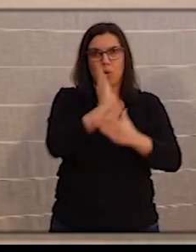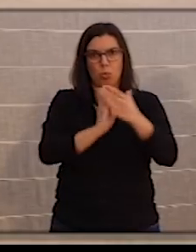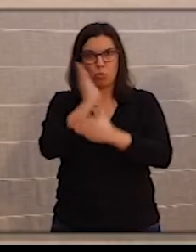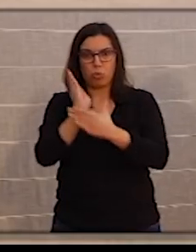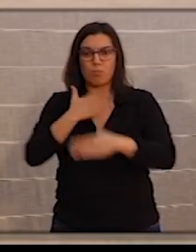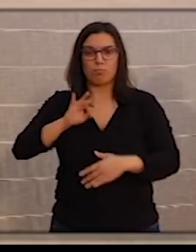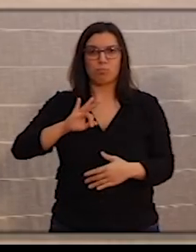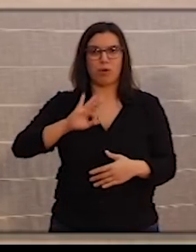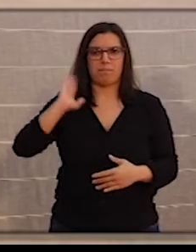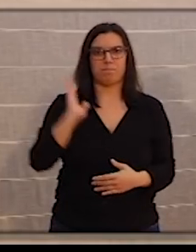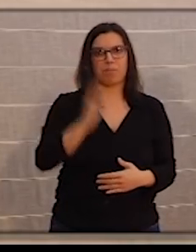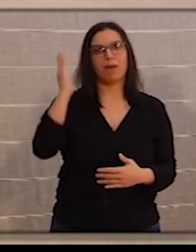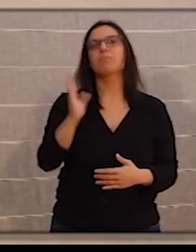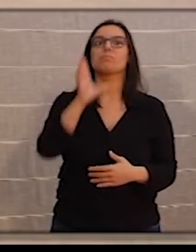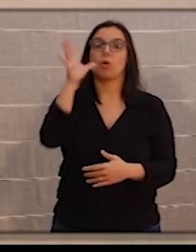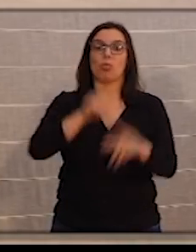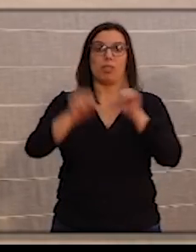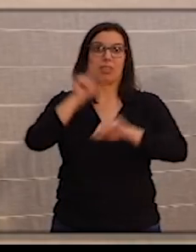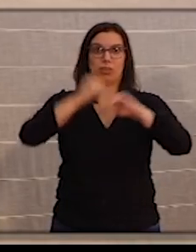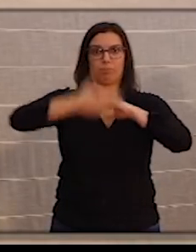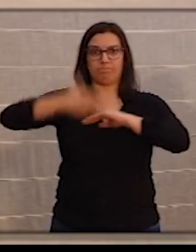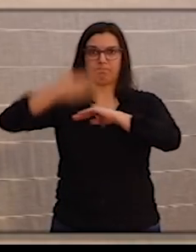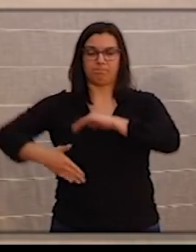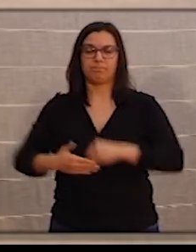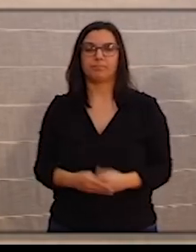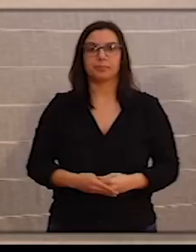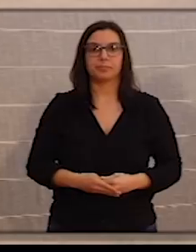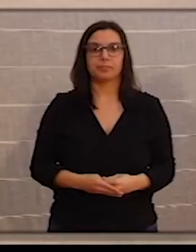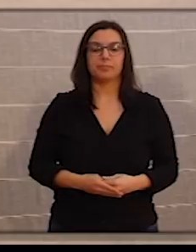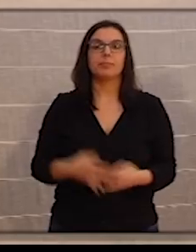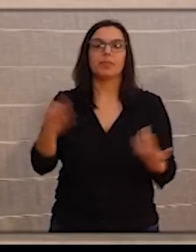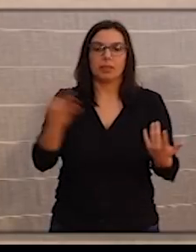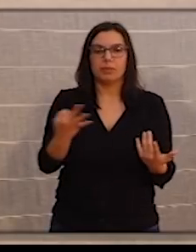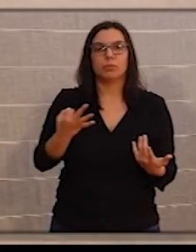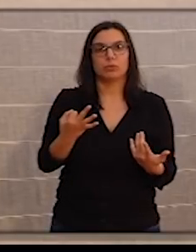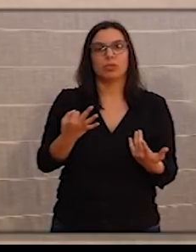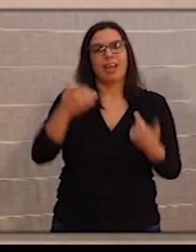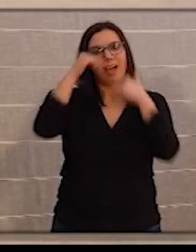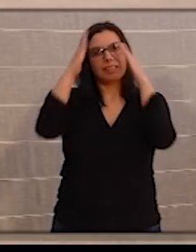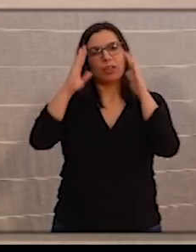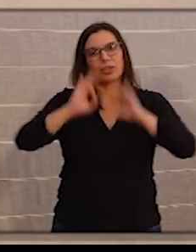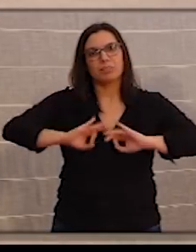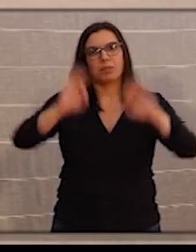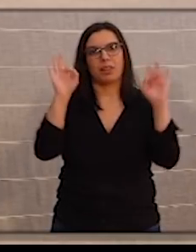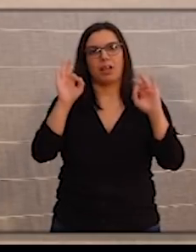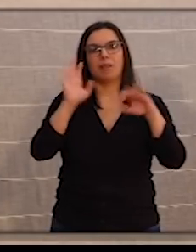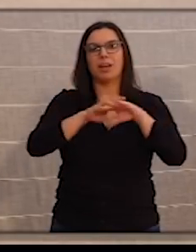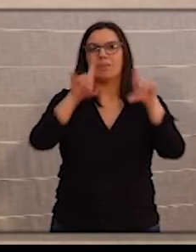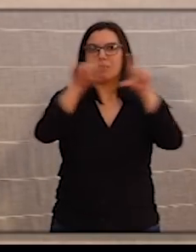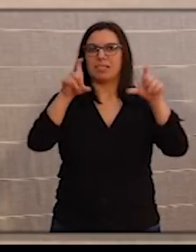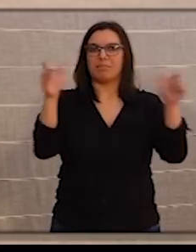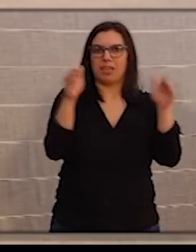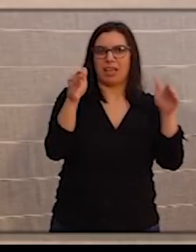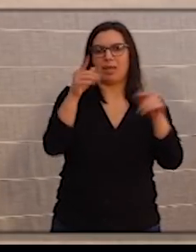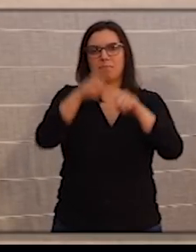puedan verse perjudicados por estas decisiones. Y tenemos que tener, como digo, una especial atención para las pymes y los